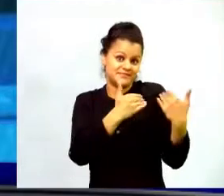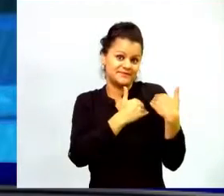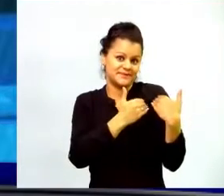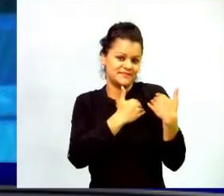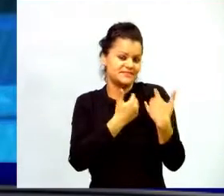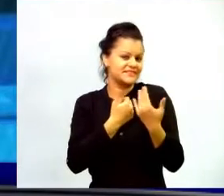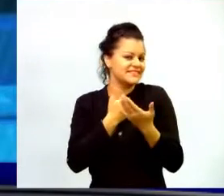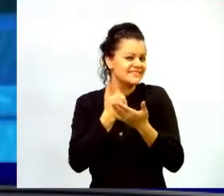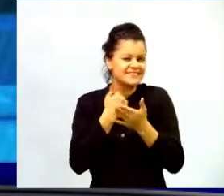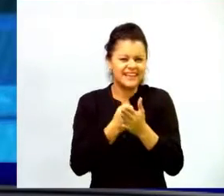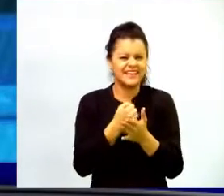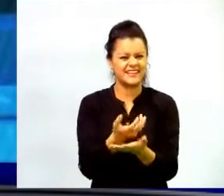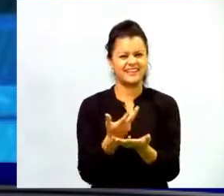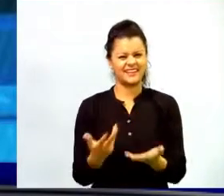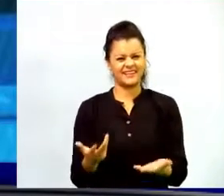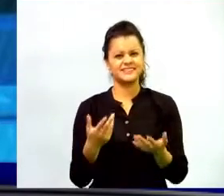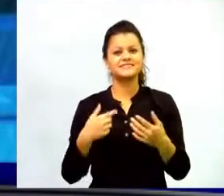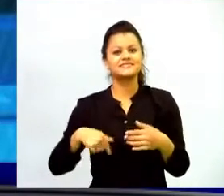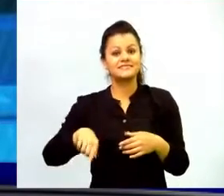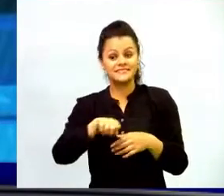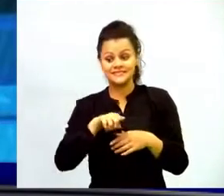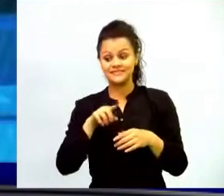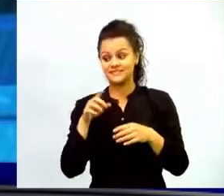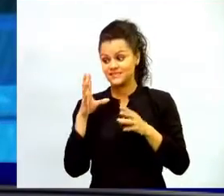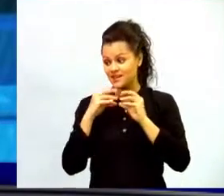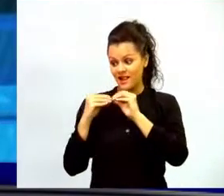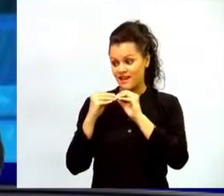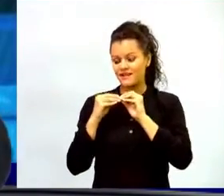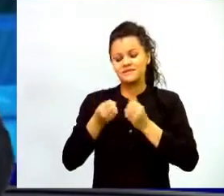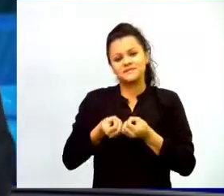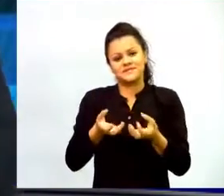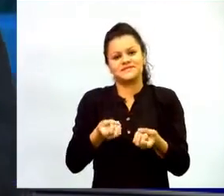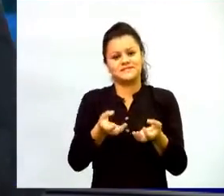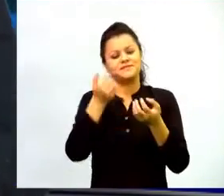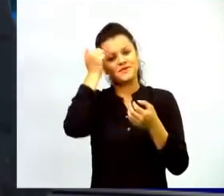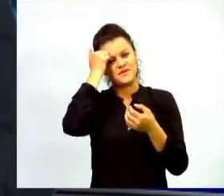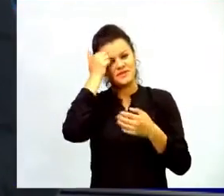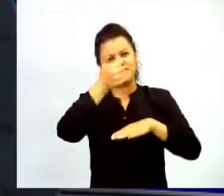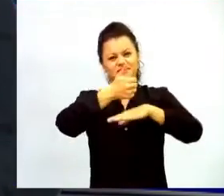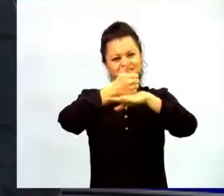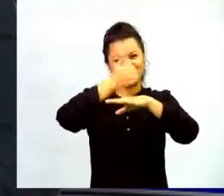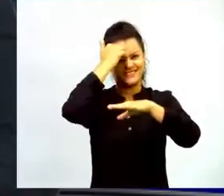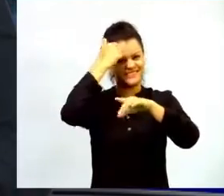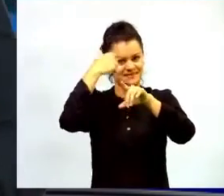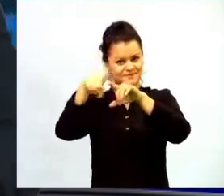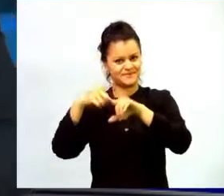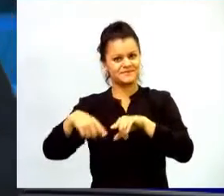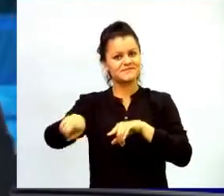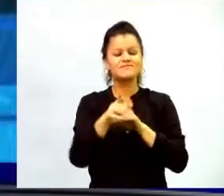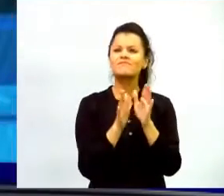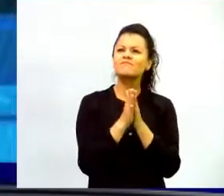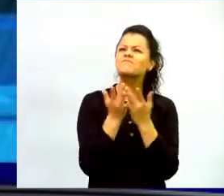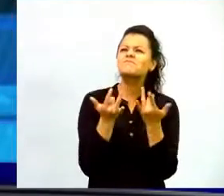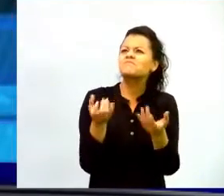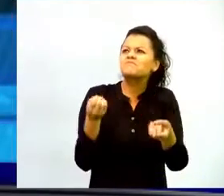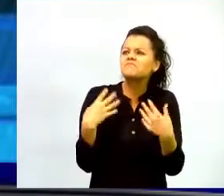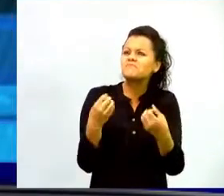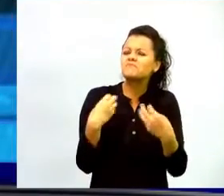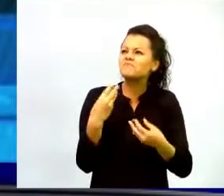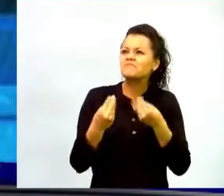dar esos tips que nuestros profesores, que nuestros directivos docentes están también esperando allí en sus regiones.